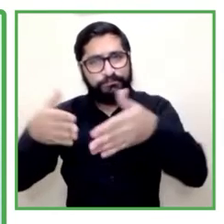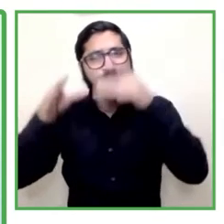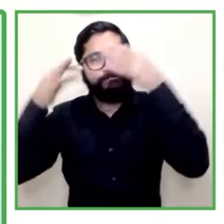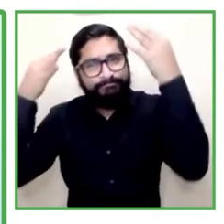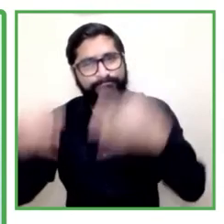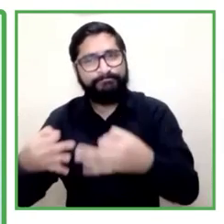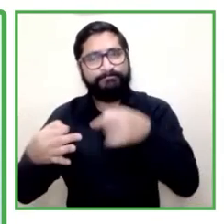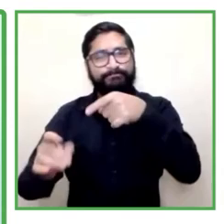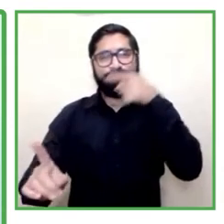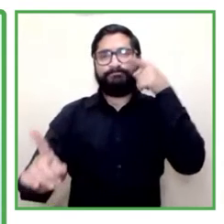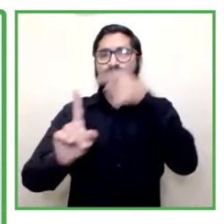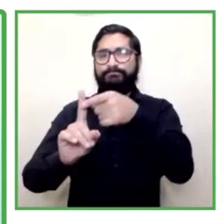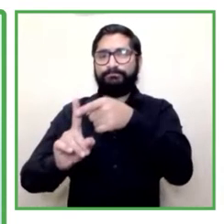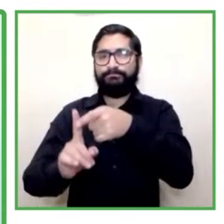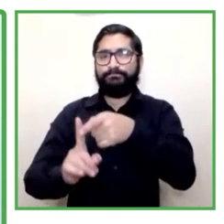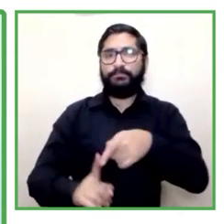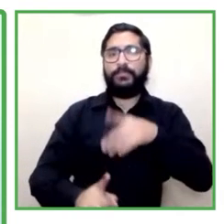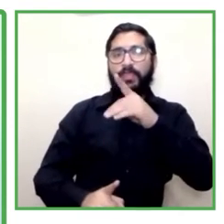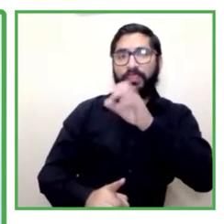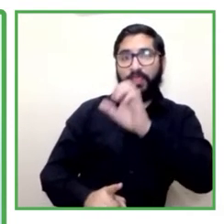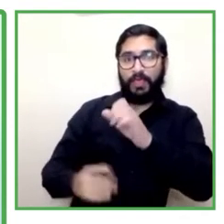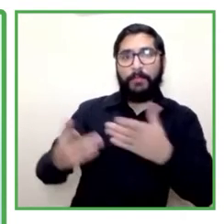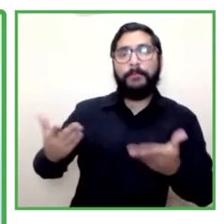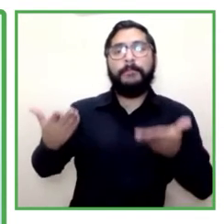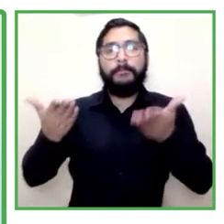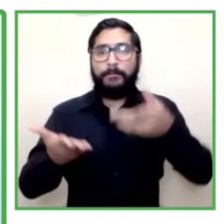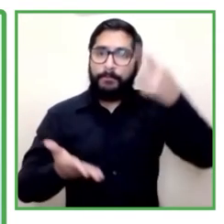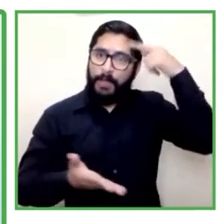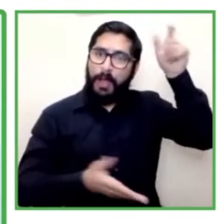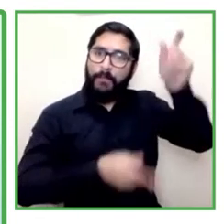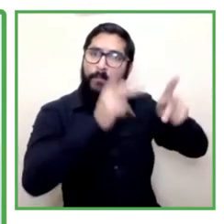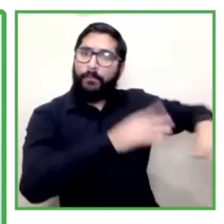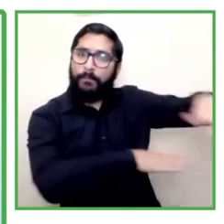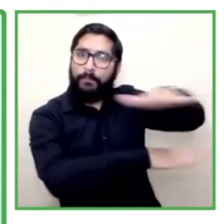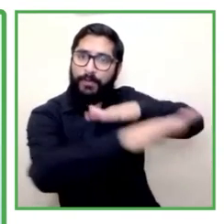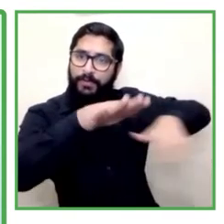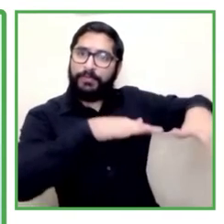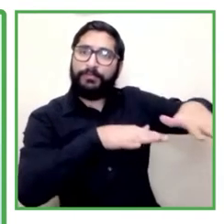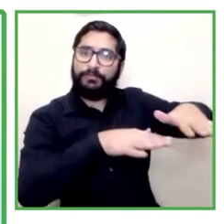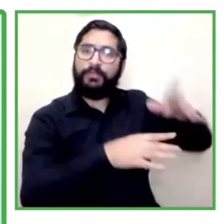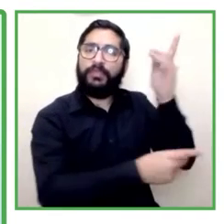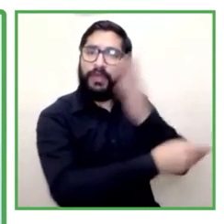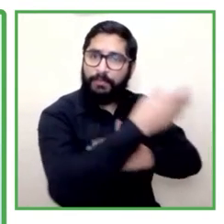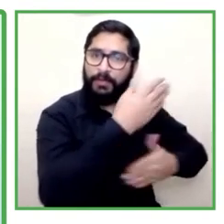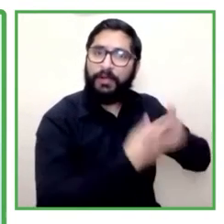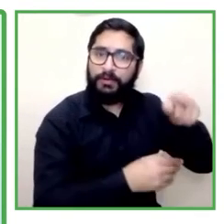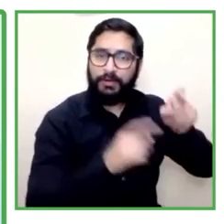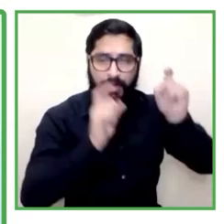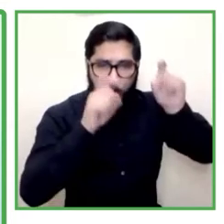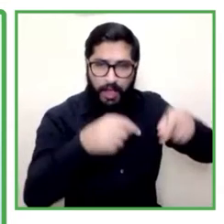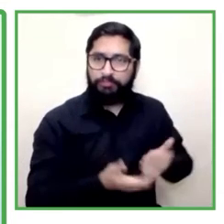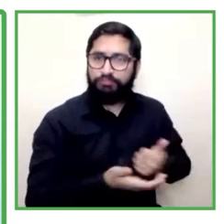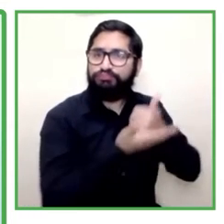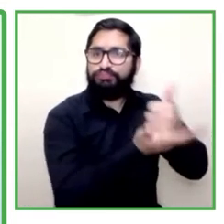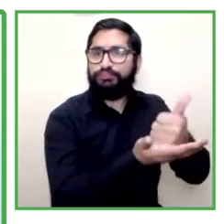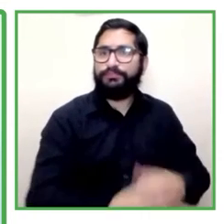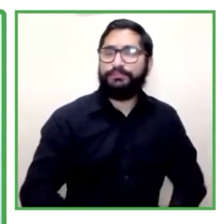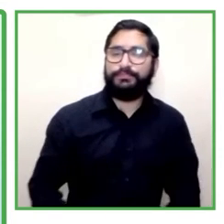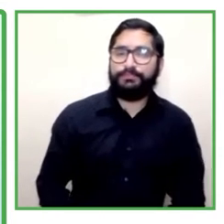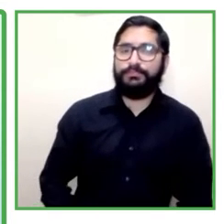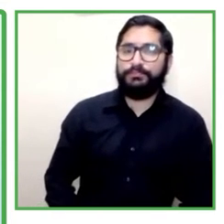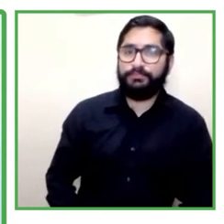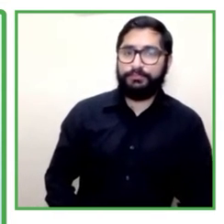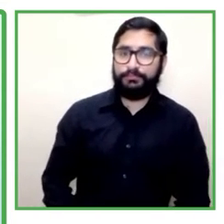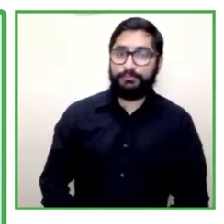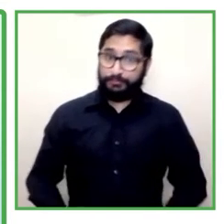discapacidad. Y eso nos ha permitido validar nuestra intervención también. En ese sentido hemos trabajado con el Comité de Inclusión Laboral de la